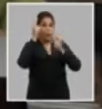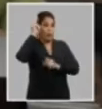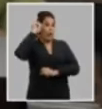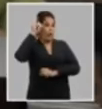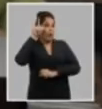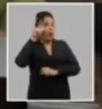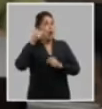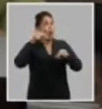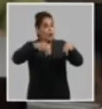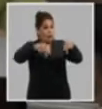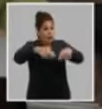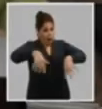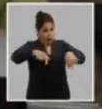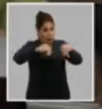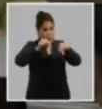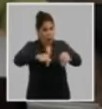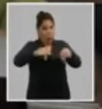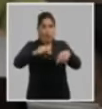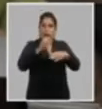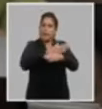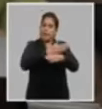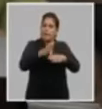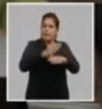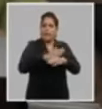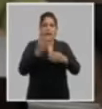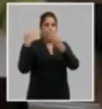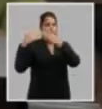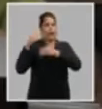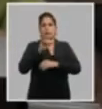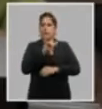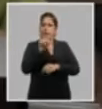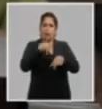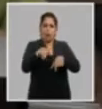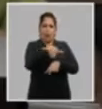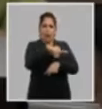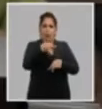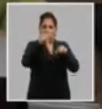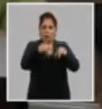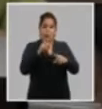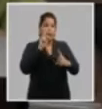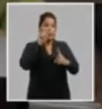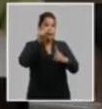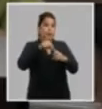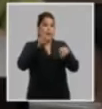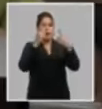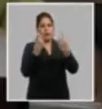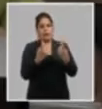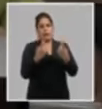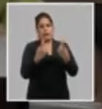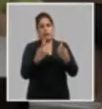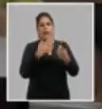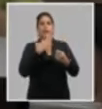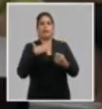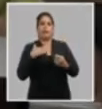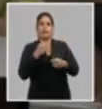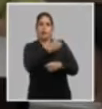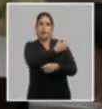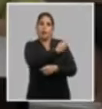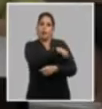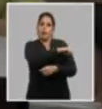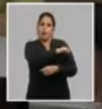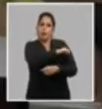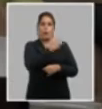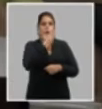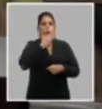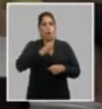y lógico contextualizado diferenciado objetivo en función de las necesidades y aspiraciones de